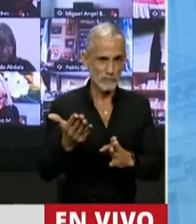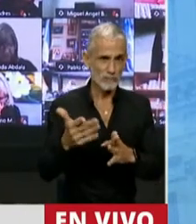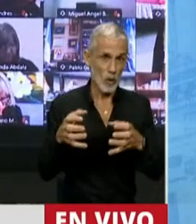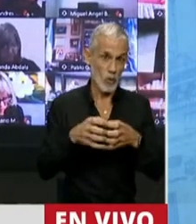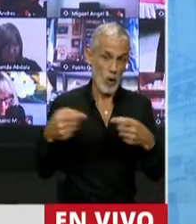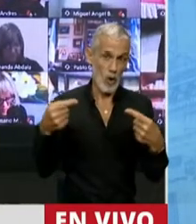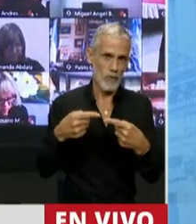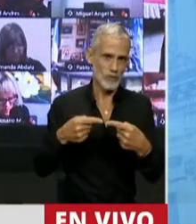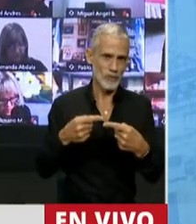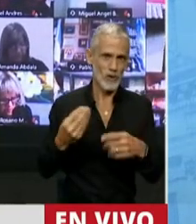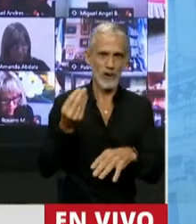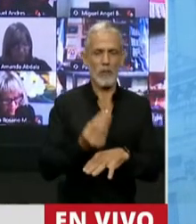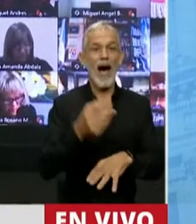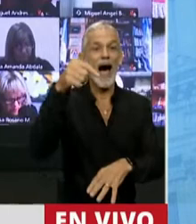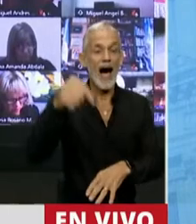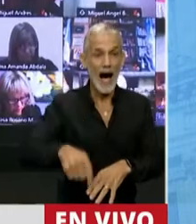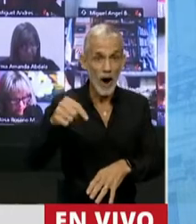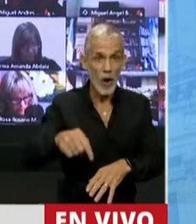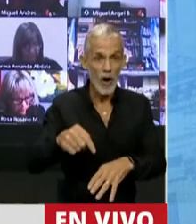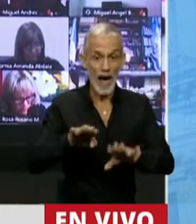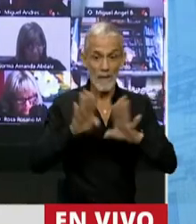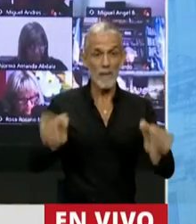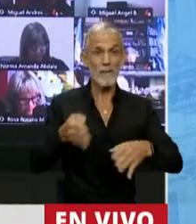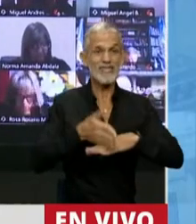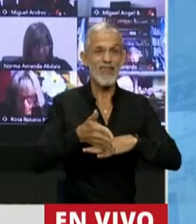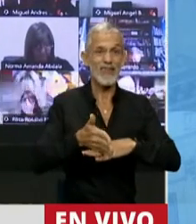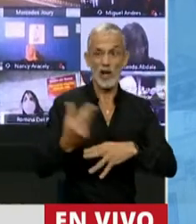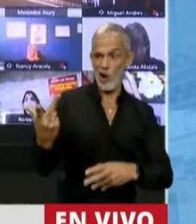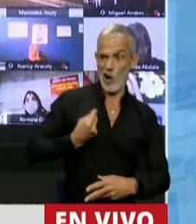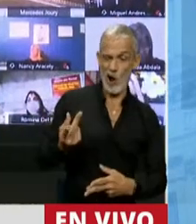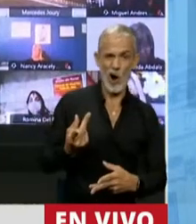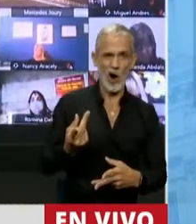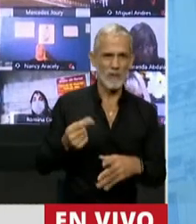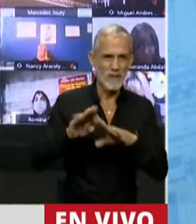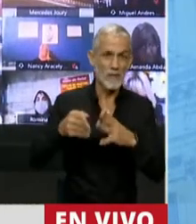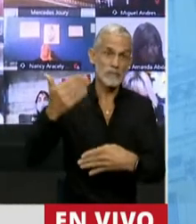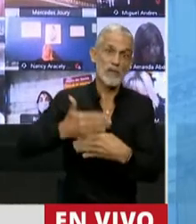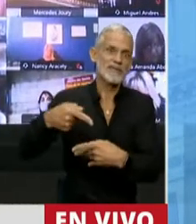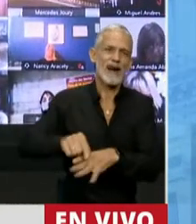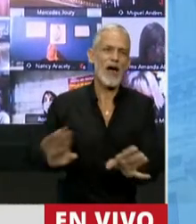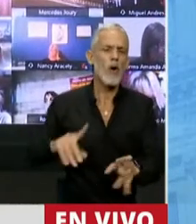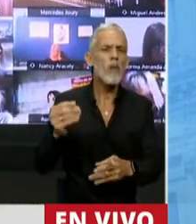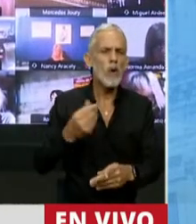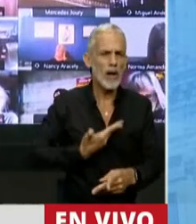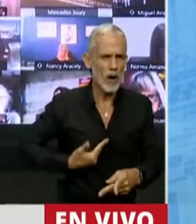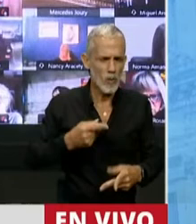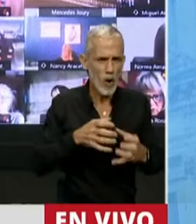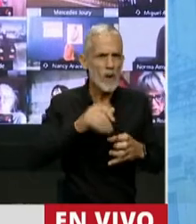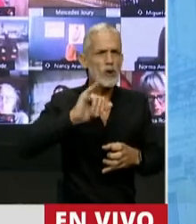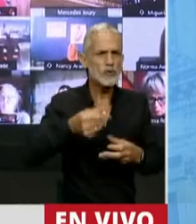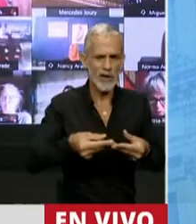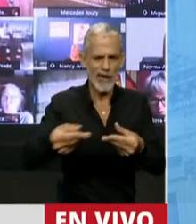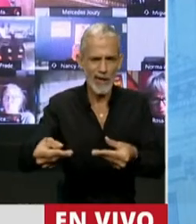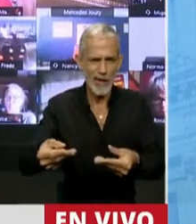oposición se presenta ahora a mesa de entrada, no lo reciben, es lógico, porque un miembro del oficialismo podría hacerlo,